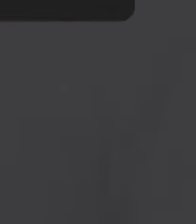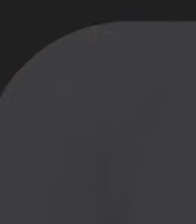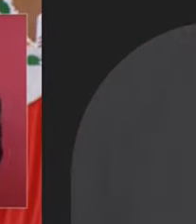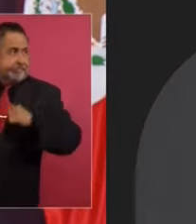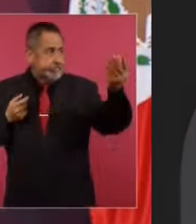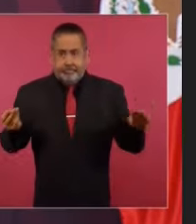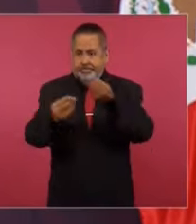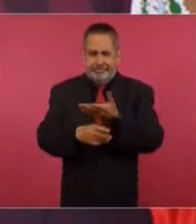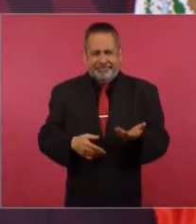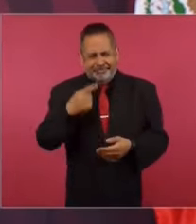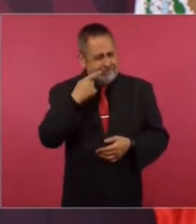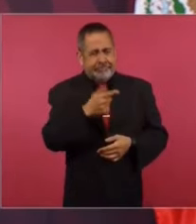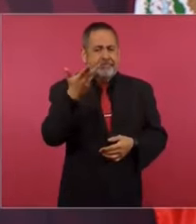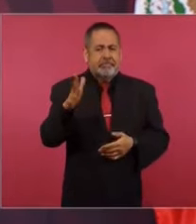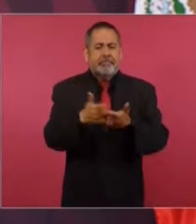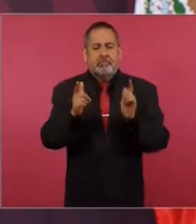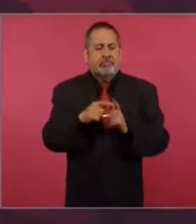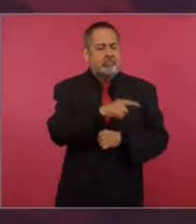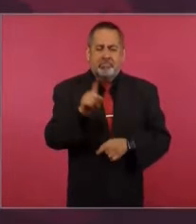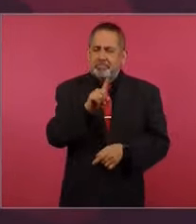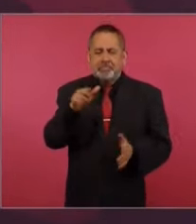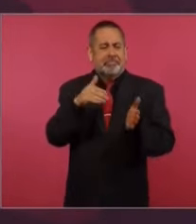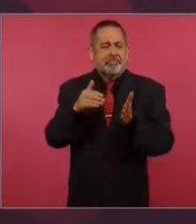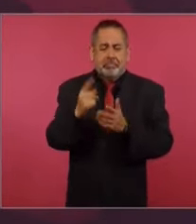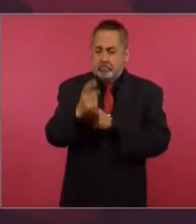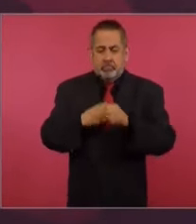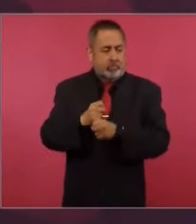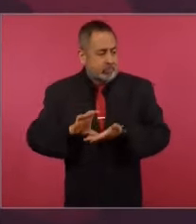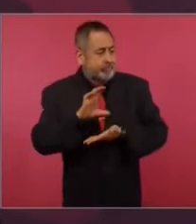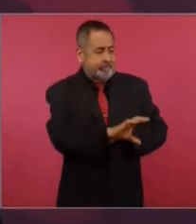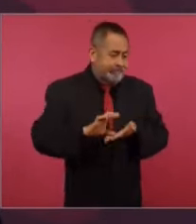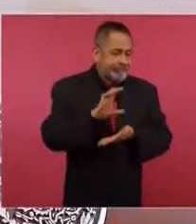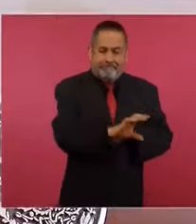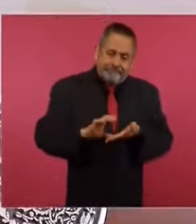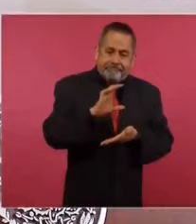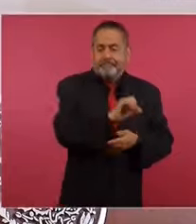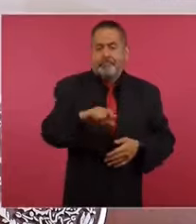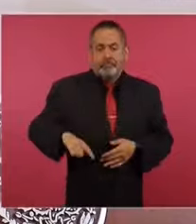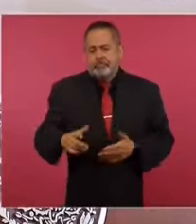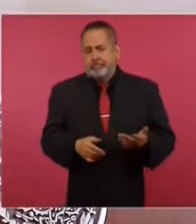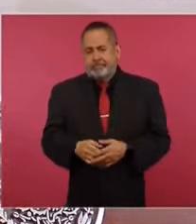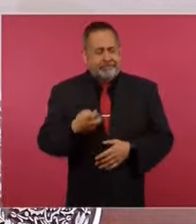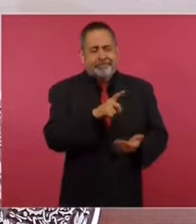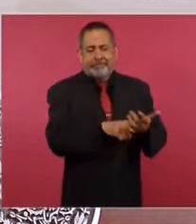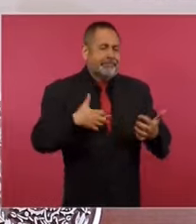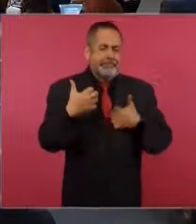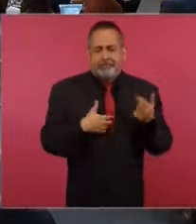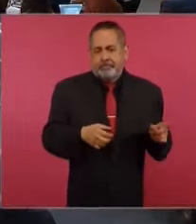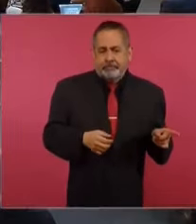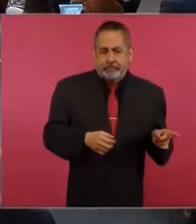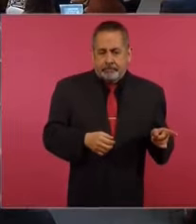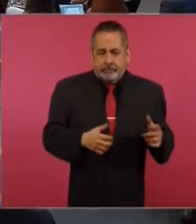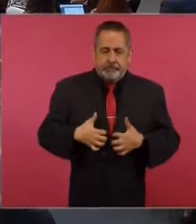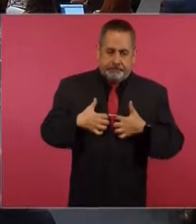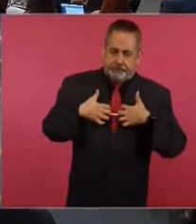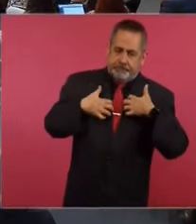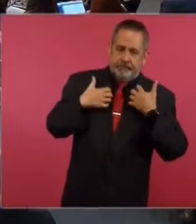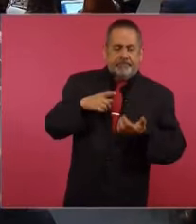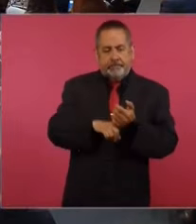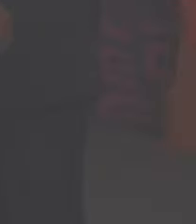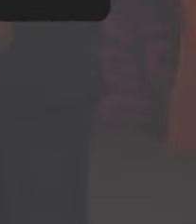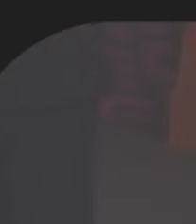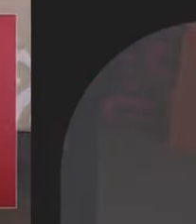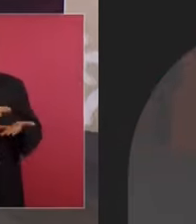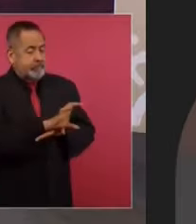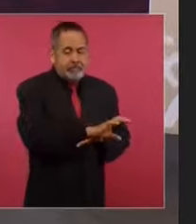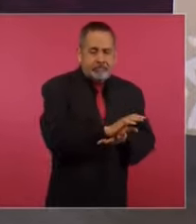medicinas. Diez grupos le vendían 100 mil millones de pesos al año de medicinas al gobierno. Entonces, que por eso era la fobia de Lore